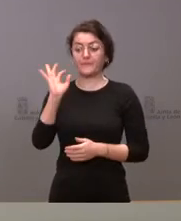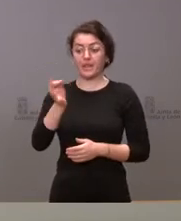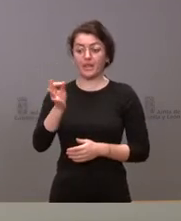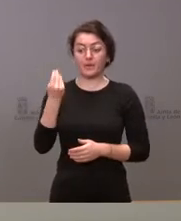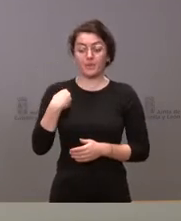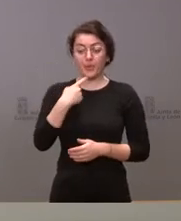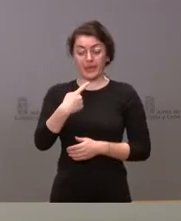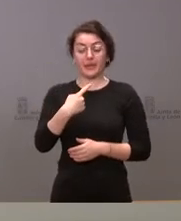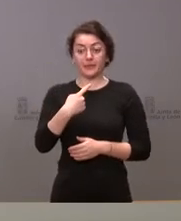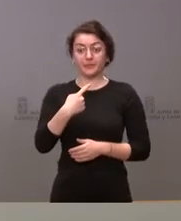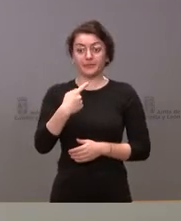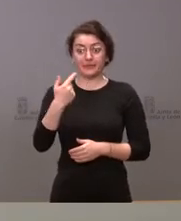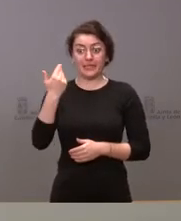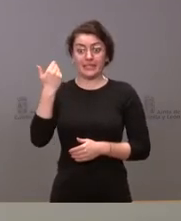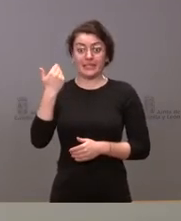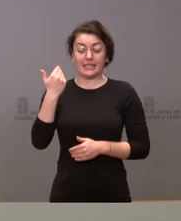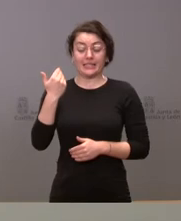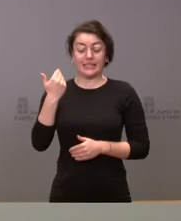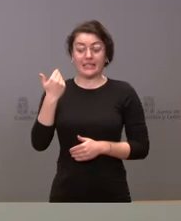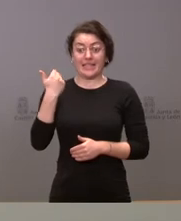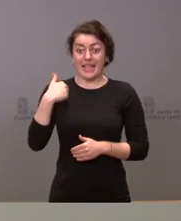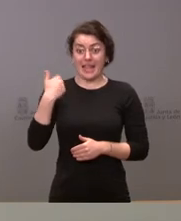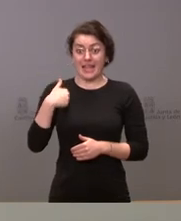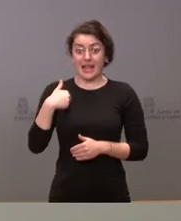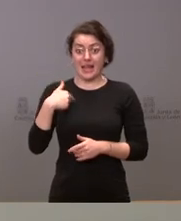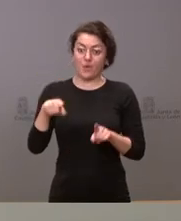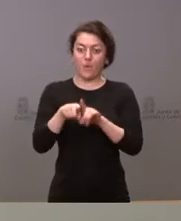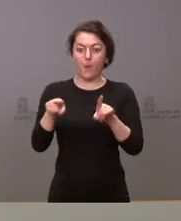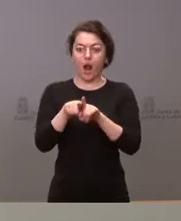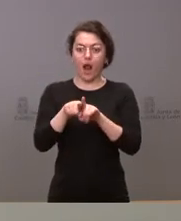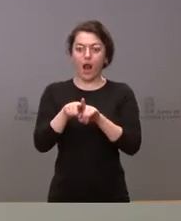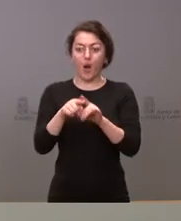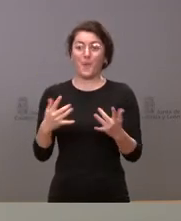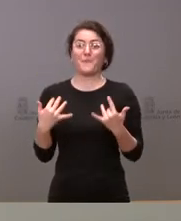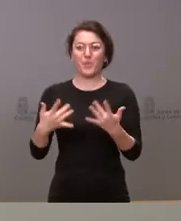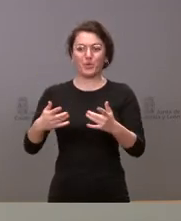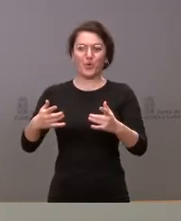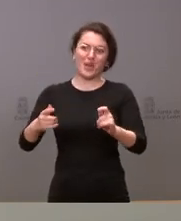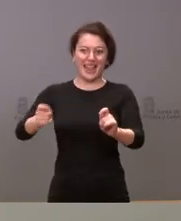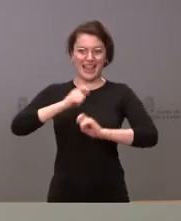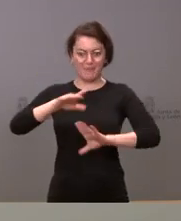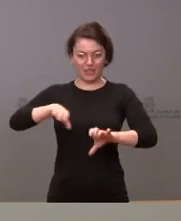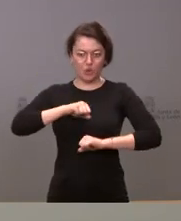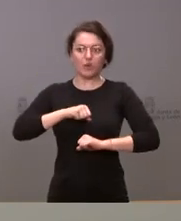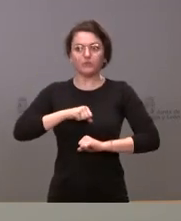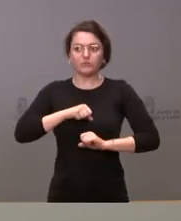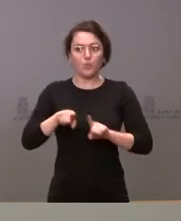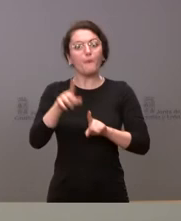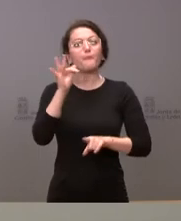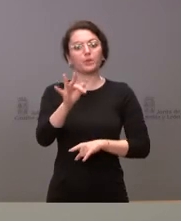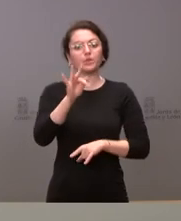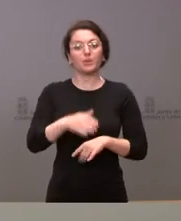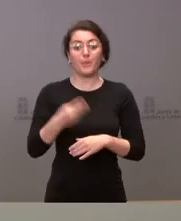se convoca pronto por parte del presidente de las Cortes, nosotros lo valoramos positivamente. El presidente de la Junta de Castilla y León y